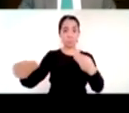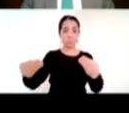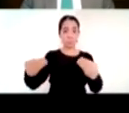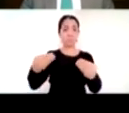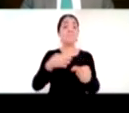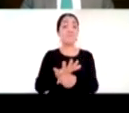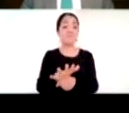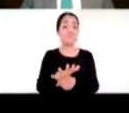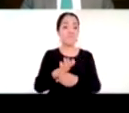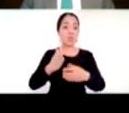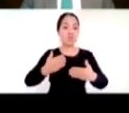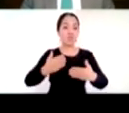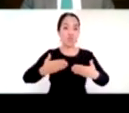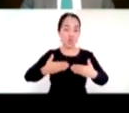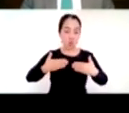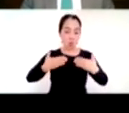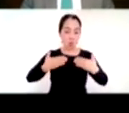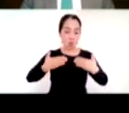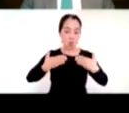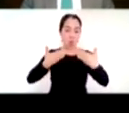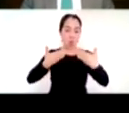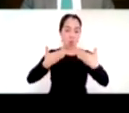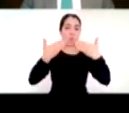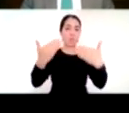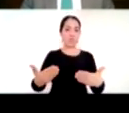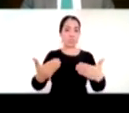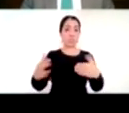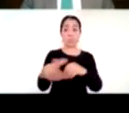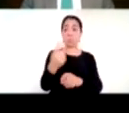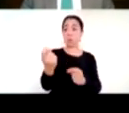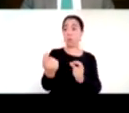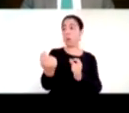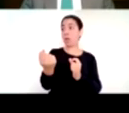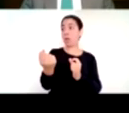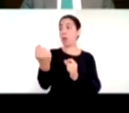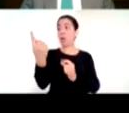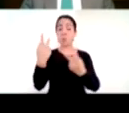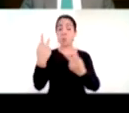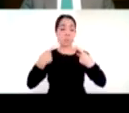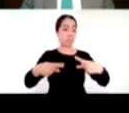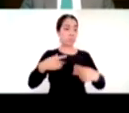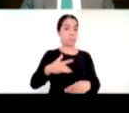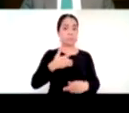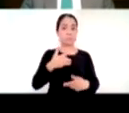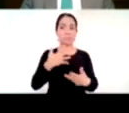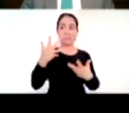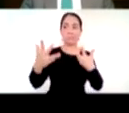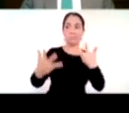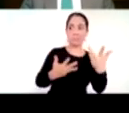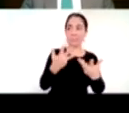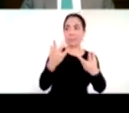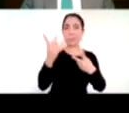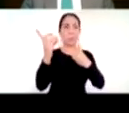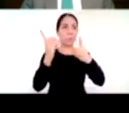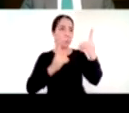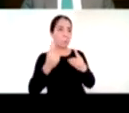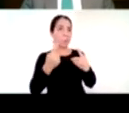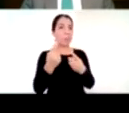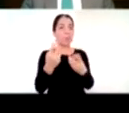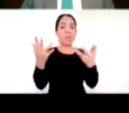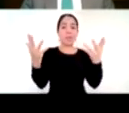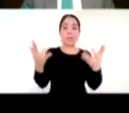proceso donde había una incertidumbre por temas como la pandemia una incertidumbre que se vive de distintas maneras en la parte